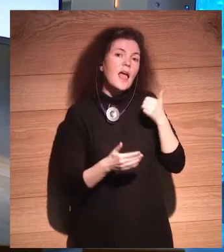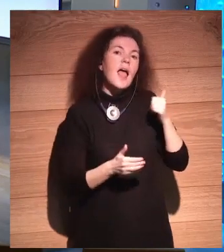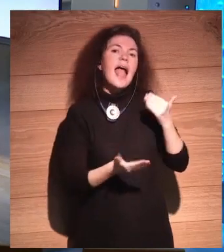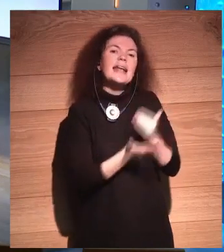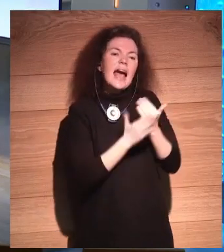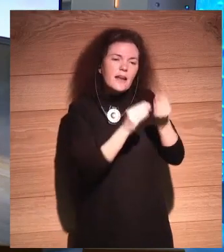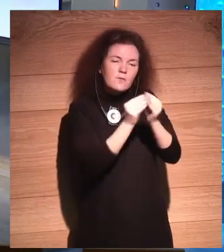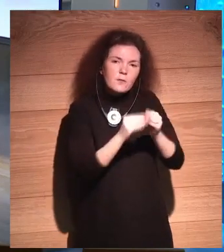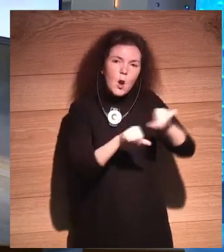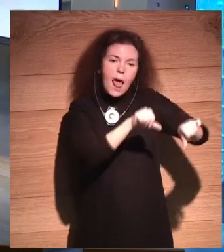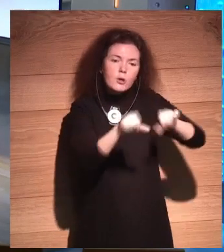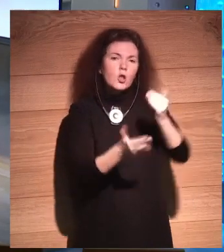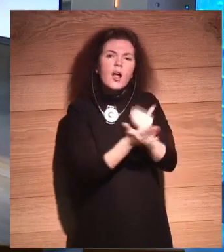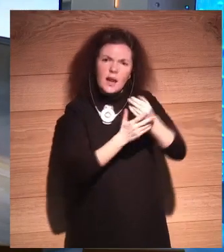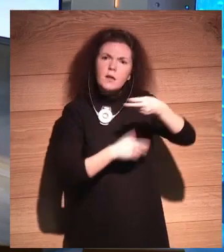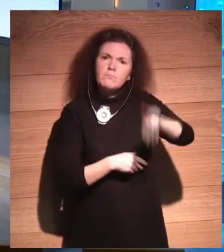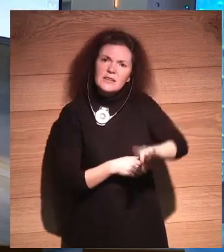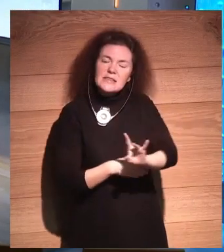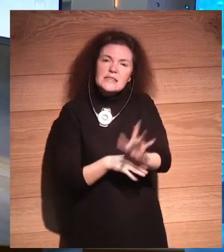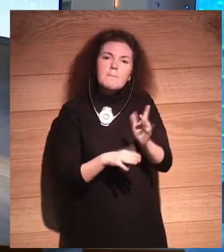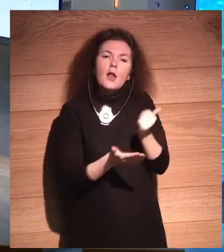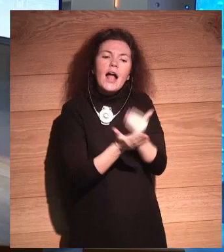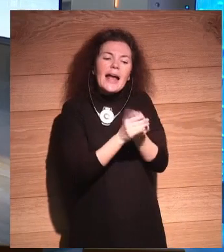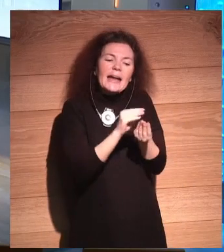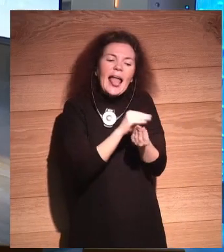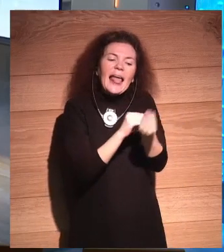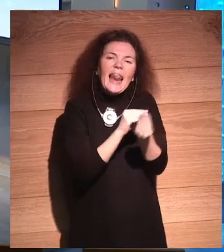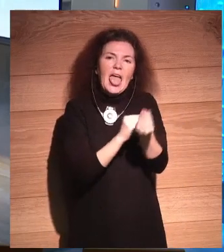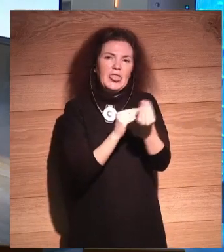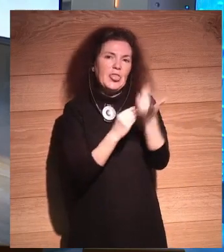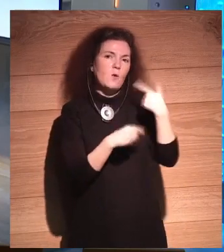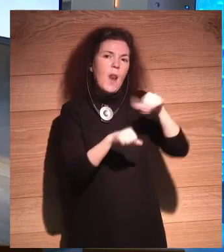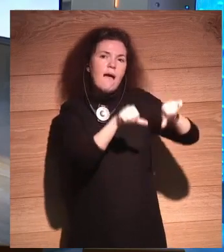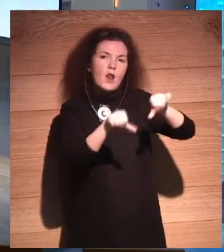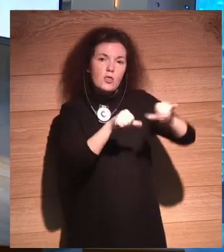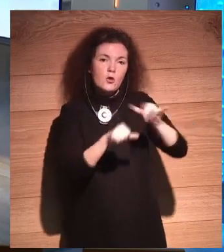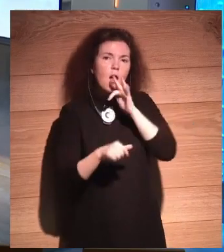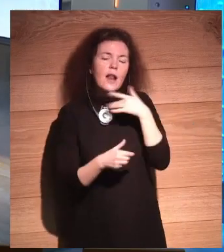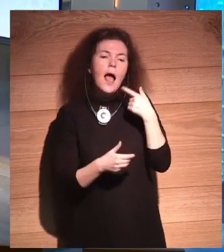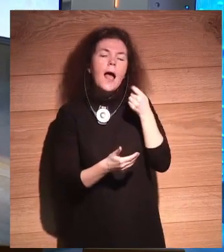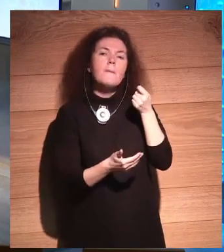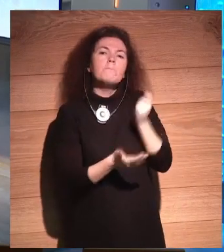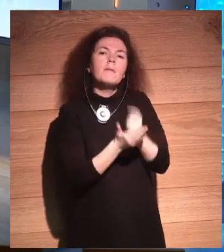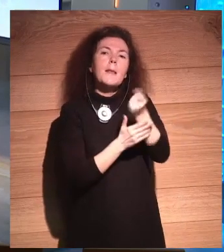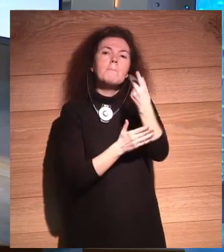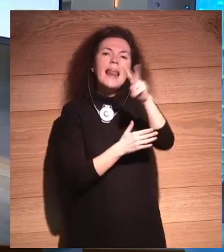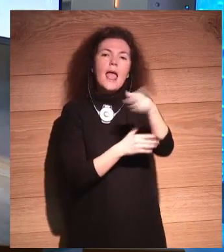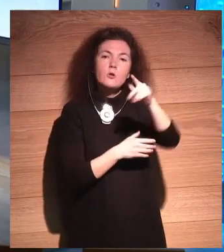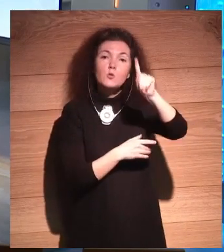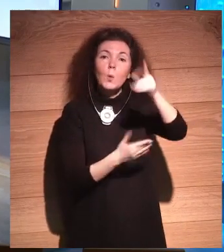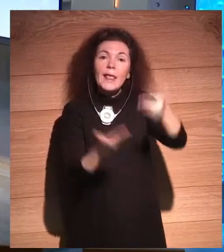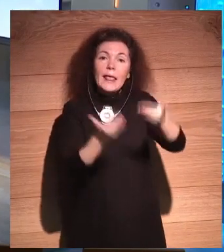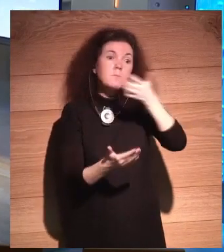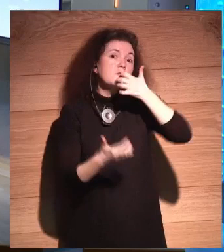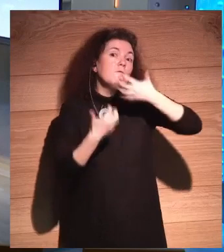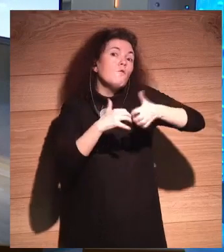Es carne de verdad, pero crece en un laboratorio. Ahora cuesta 1000 euros un kilo, pero bueno, si esto